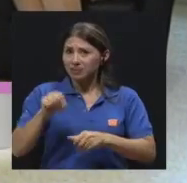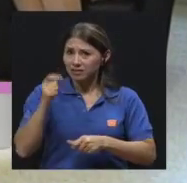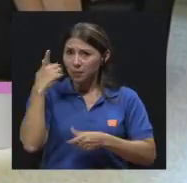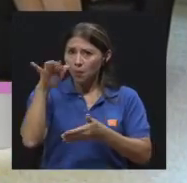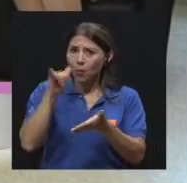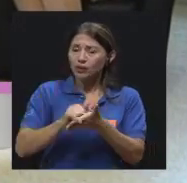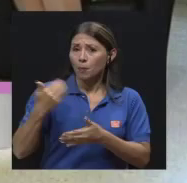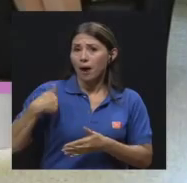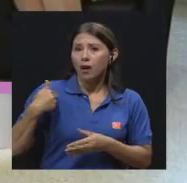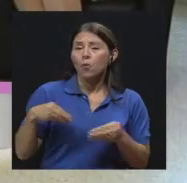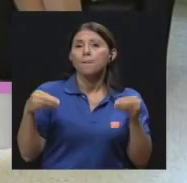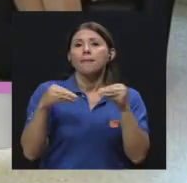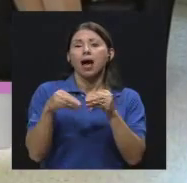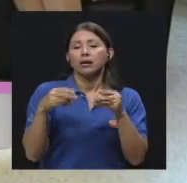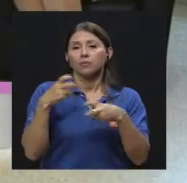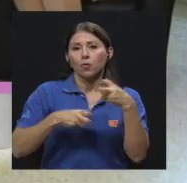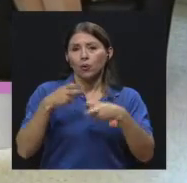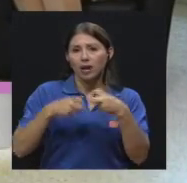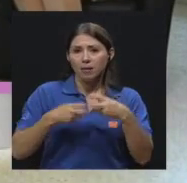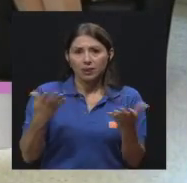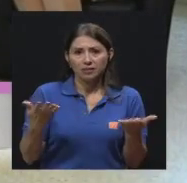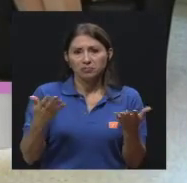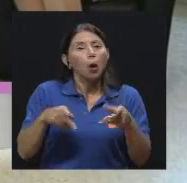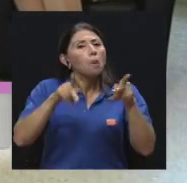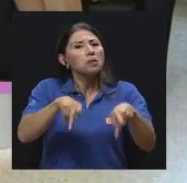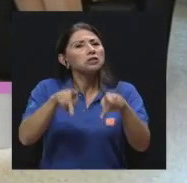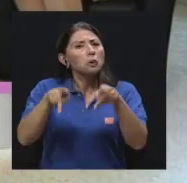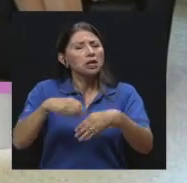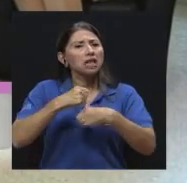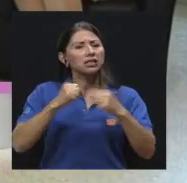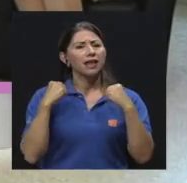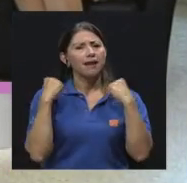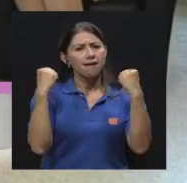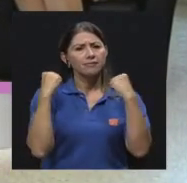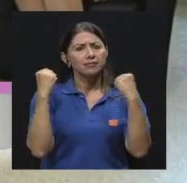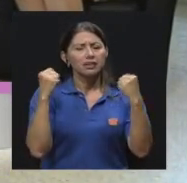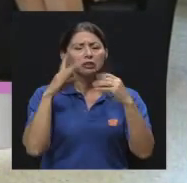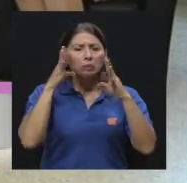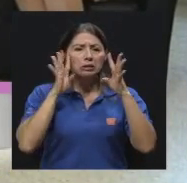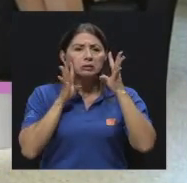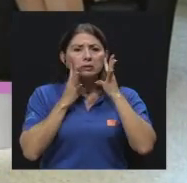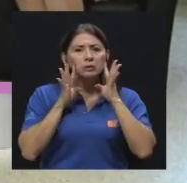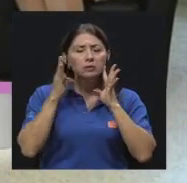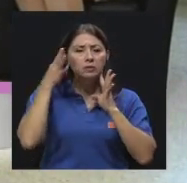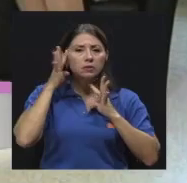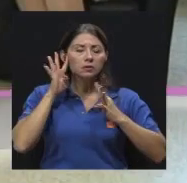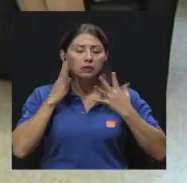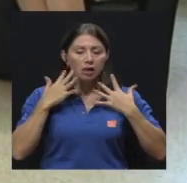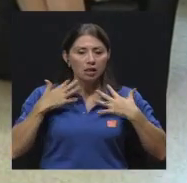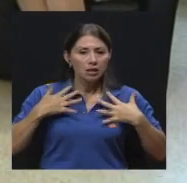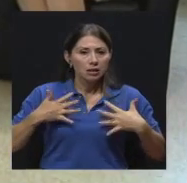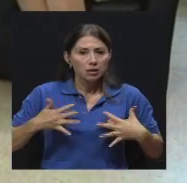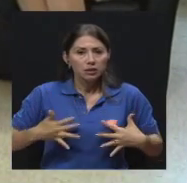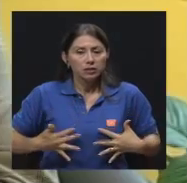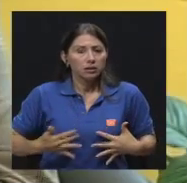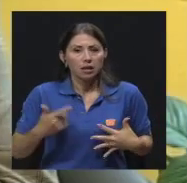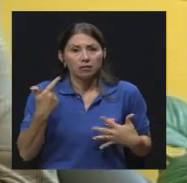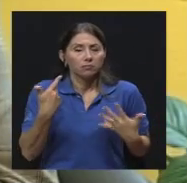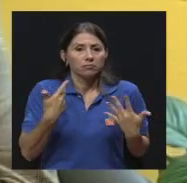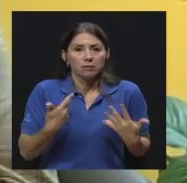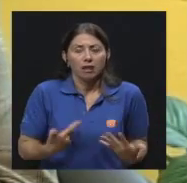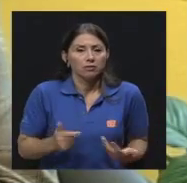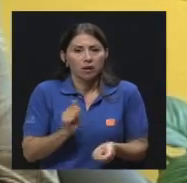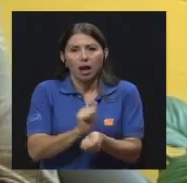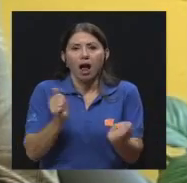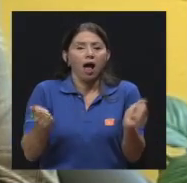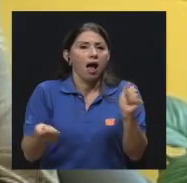eso es que el varón tiene más problemas. Bueno, los que hacen ejercicio, ¿por qué? Porque en el sudor uno cambia